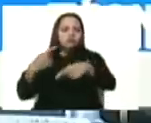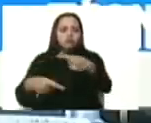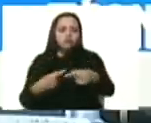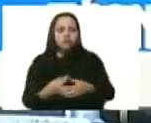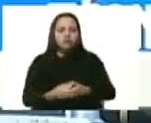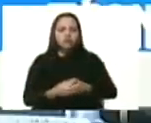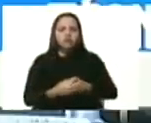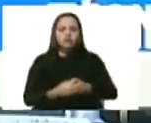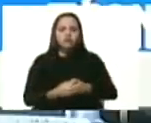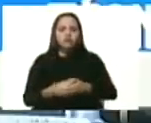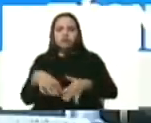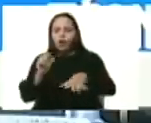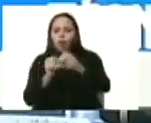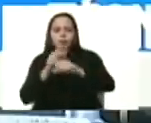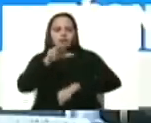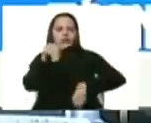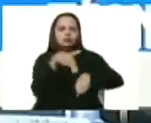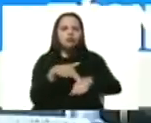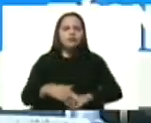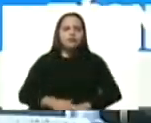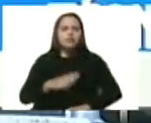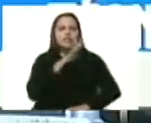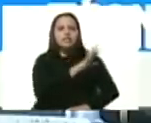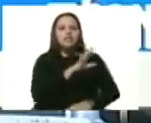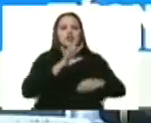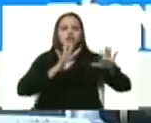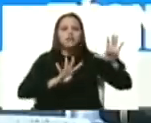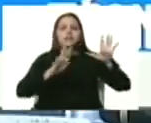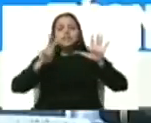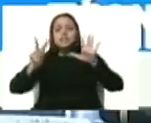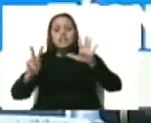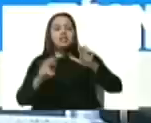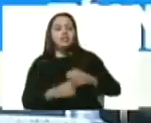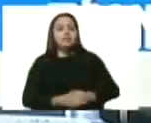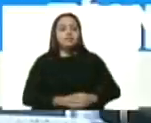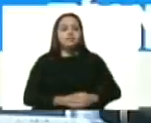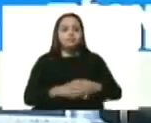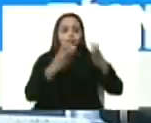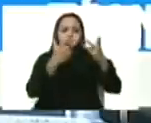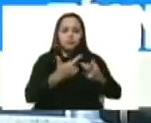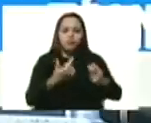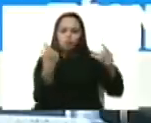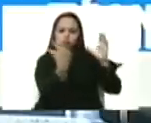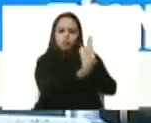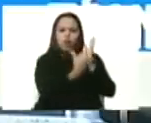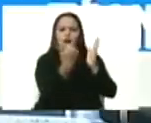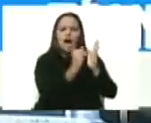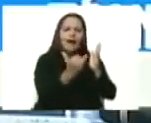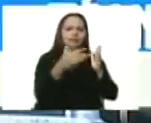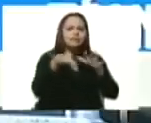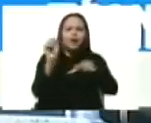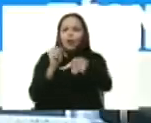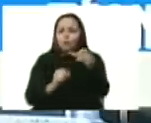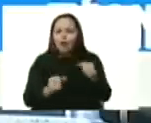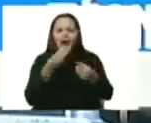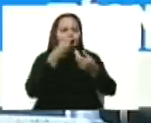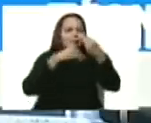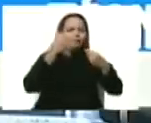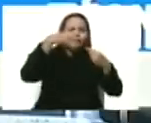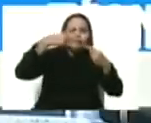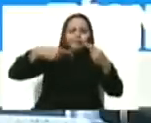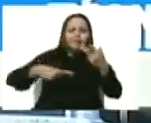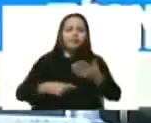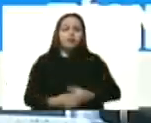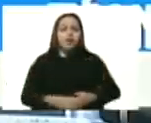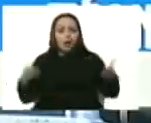nacional. 597 códigos. Es una política tributaria dirigida a impulsar el desarrollo